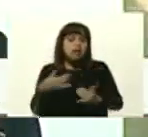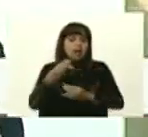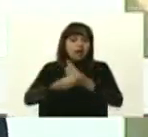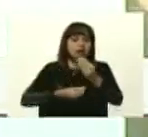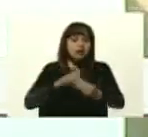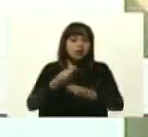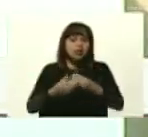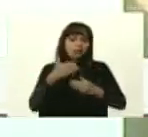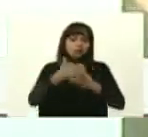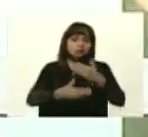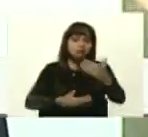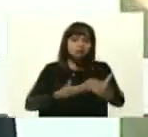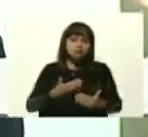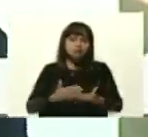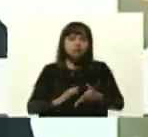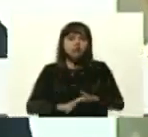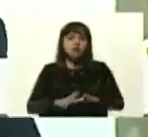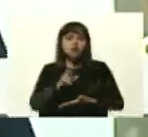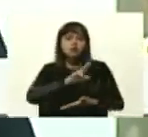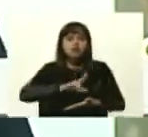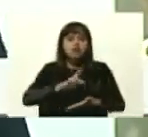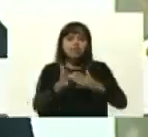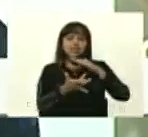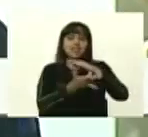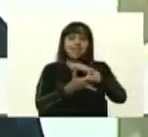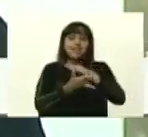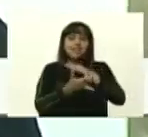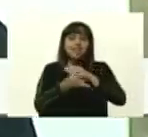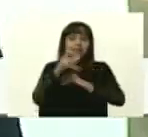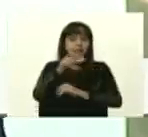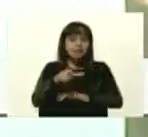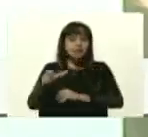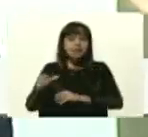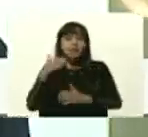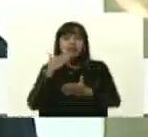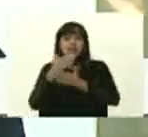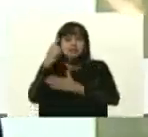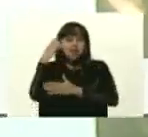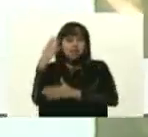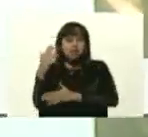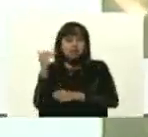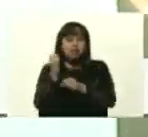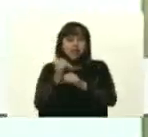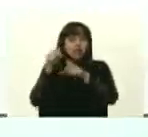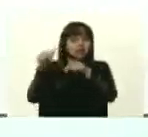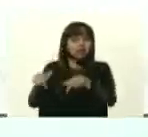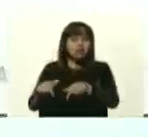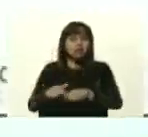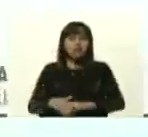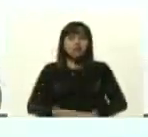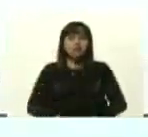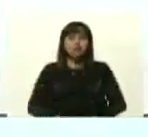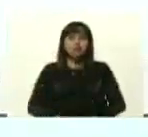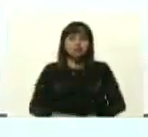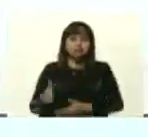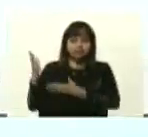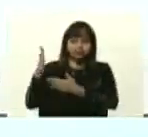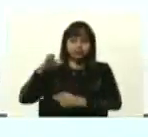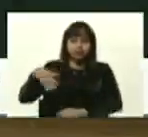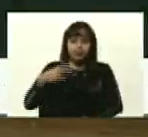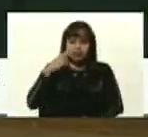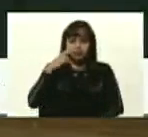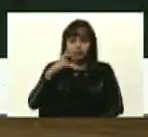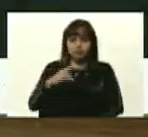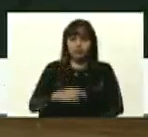haciendo a través de las técnicas y con el personal que, gracias a Dios, contamos en la agencia. A continuación, pueden ver ustedes